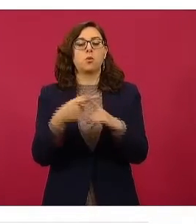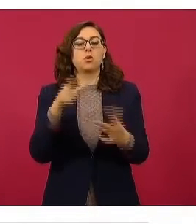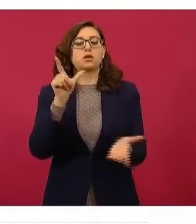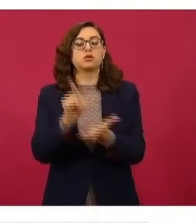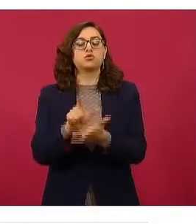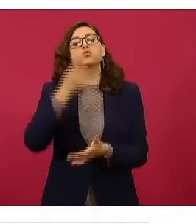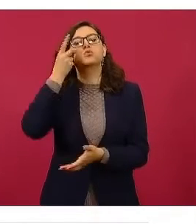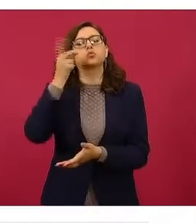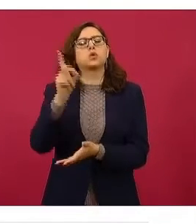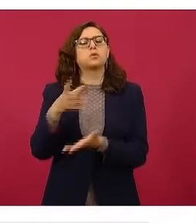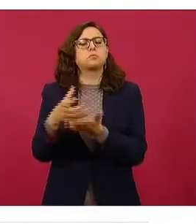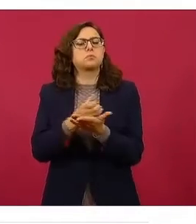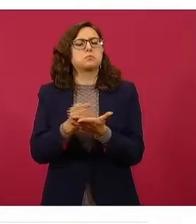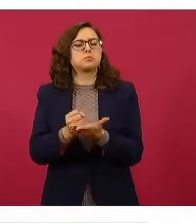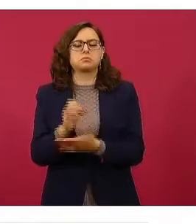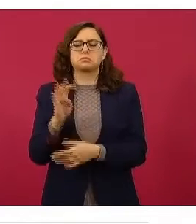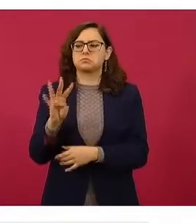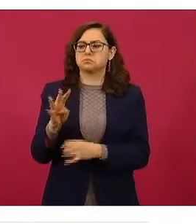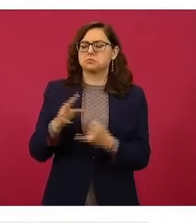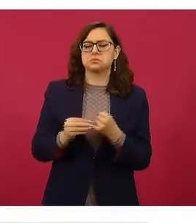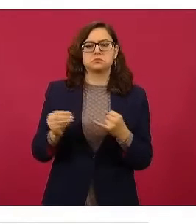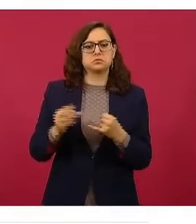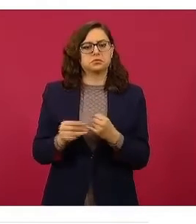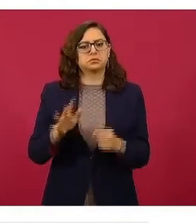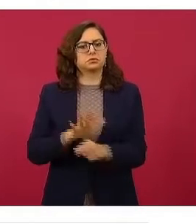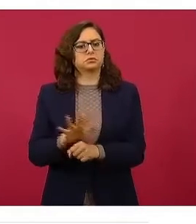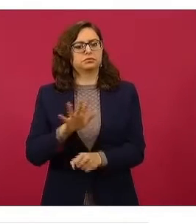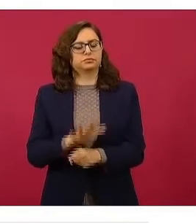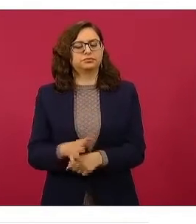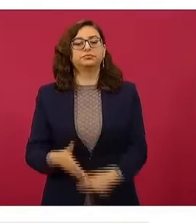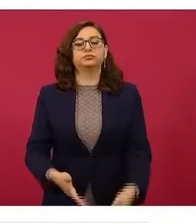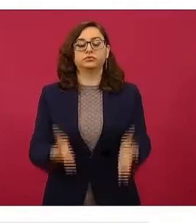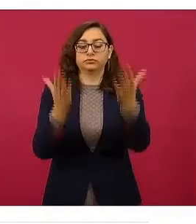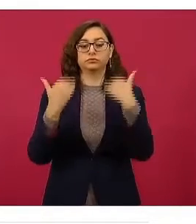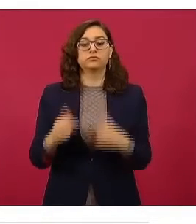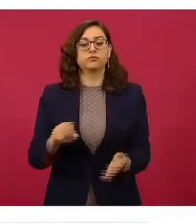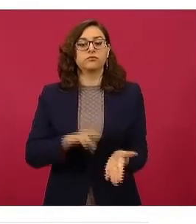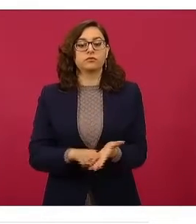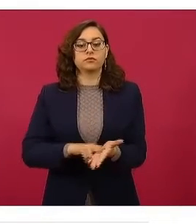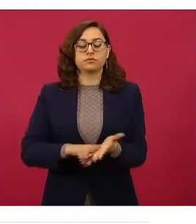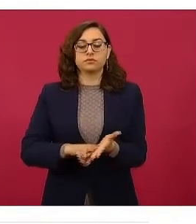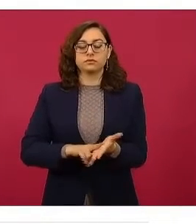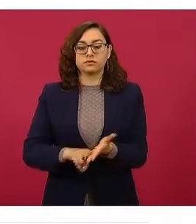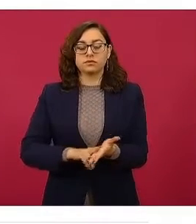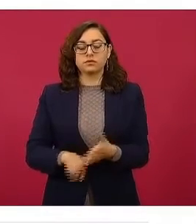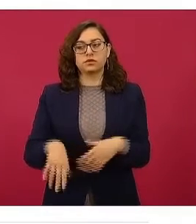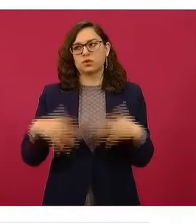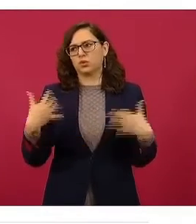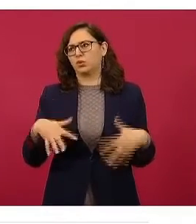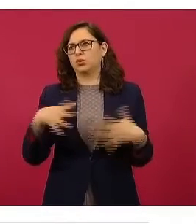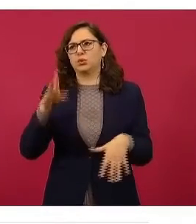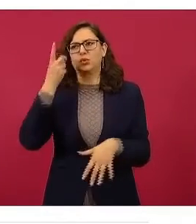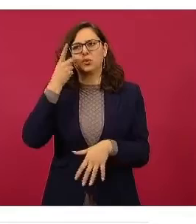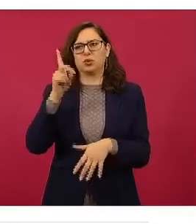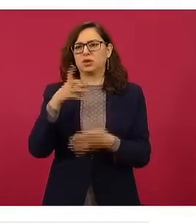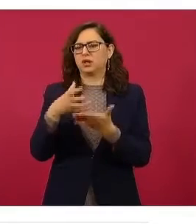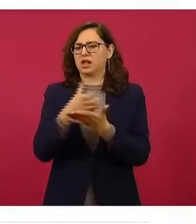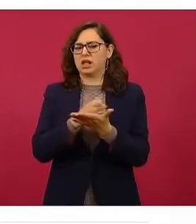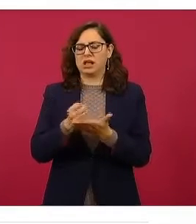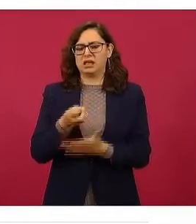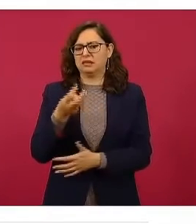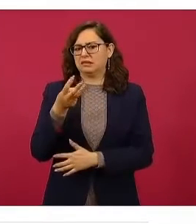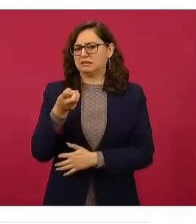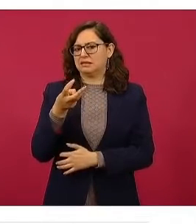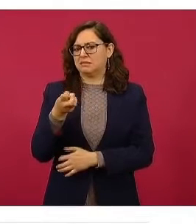19 centavos de margen. Y el diésel, con un margen de tres pesos 45 centavos, estos